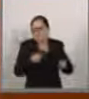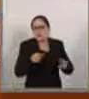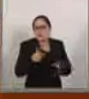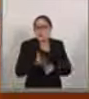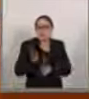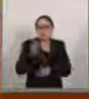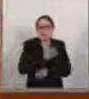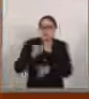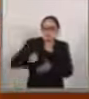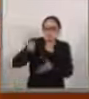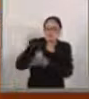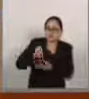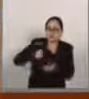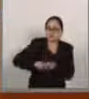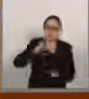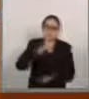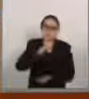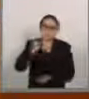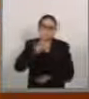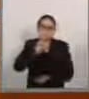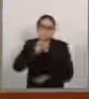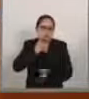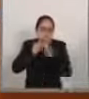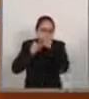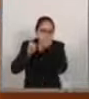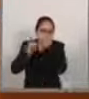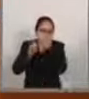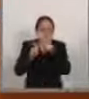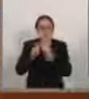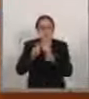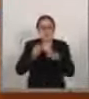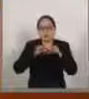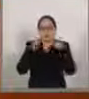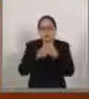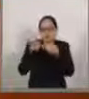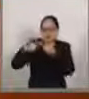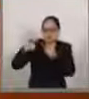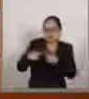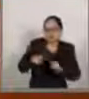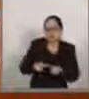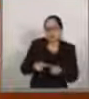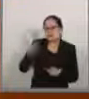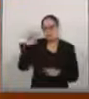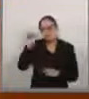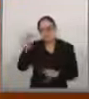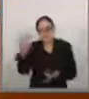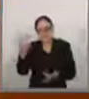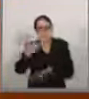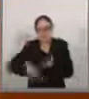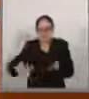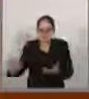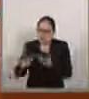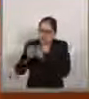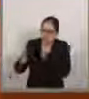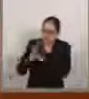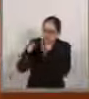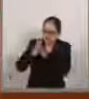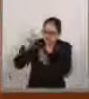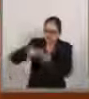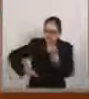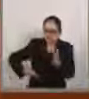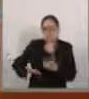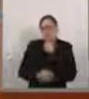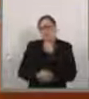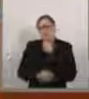aprobó esta minuta en Cámara de Diputados recibió por parte de diversas organizaciones especializadas. Ese es el primer error. No